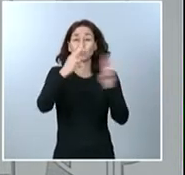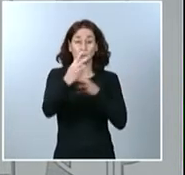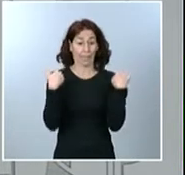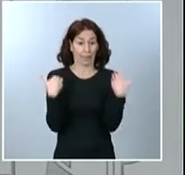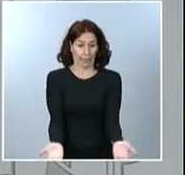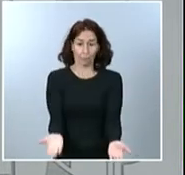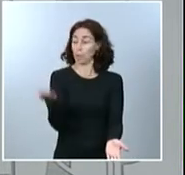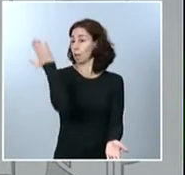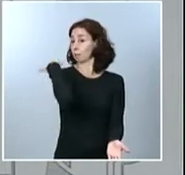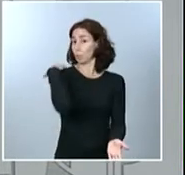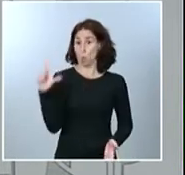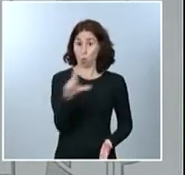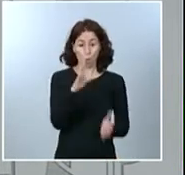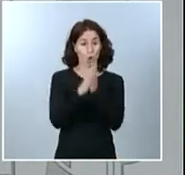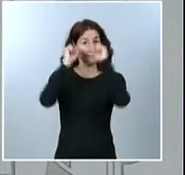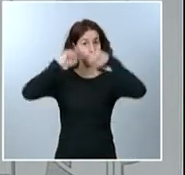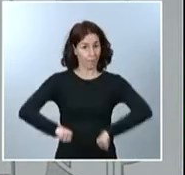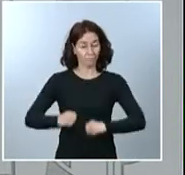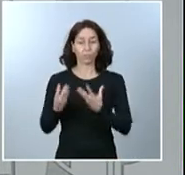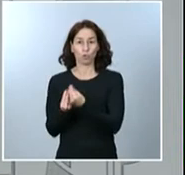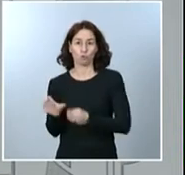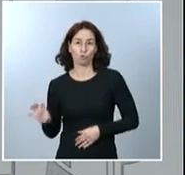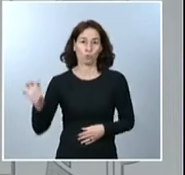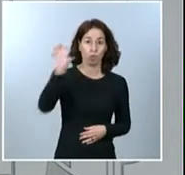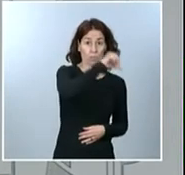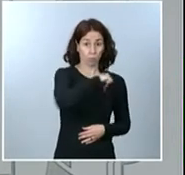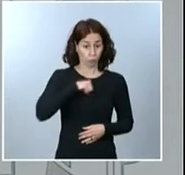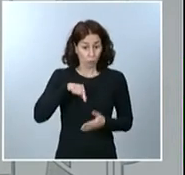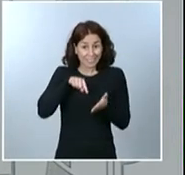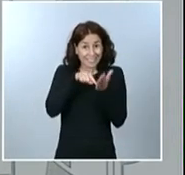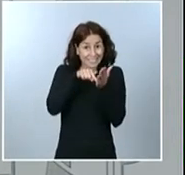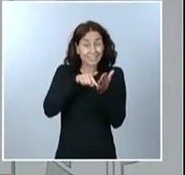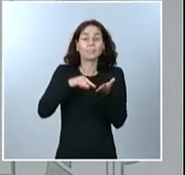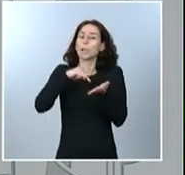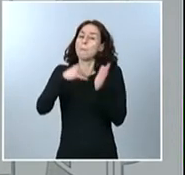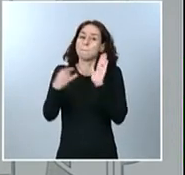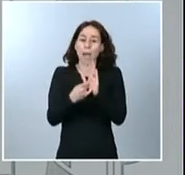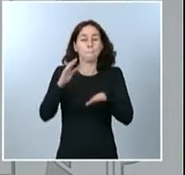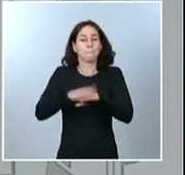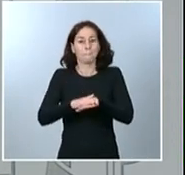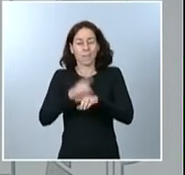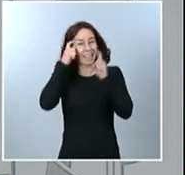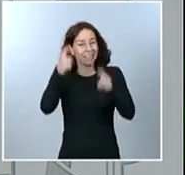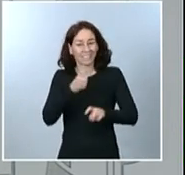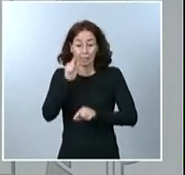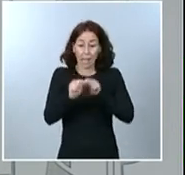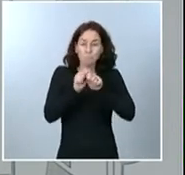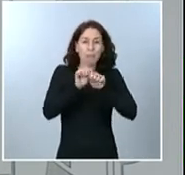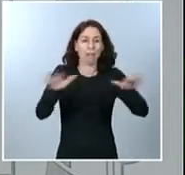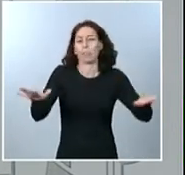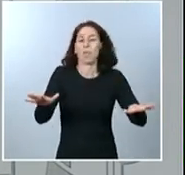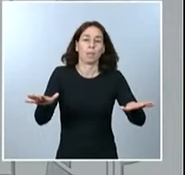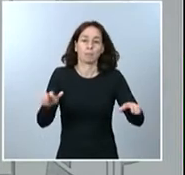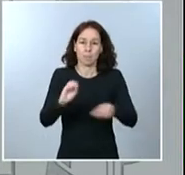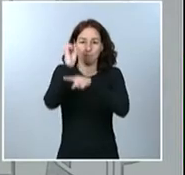con las comunidades autónomas, que es técnicamente el Plan Nacional de Lucha contra la Pandemia. En particular, se definieron